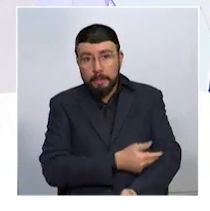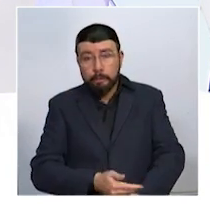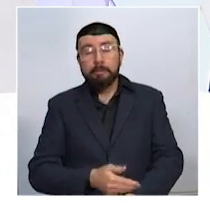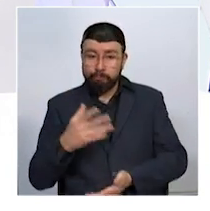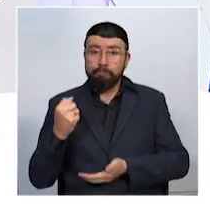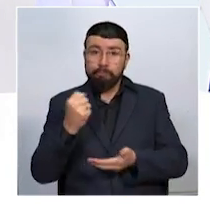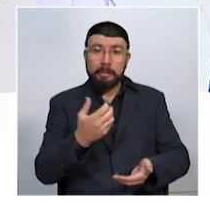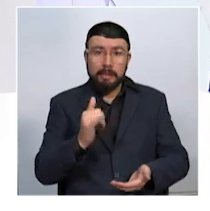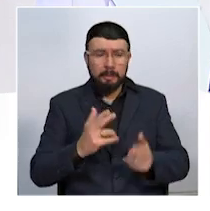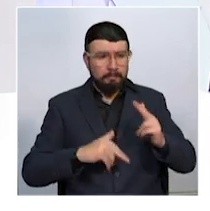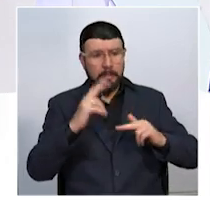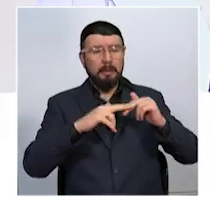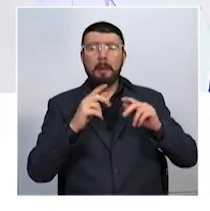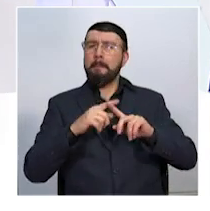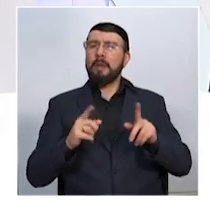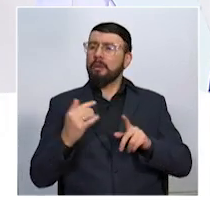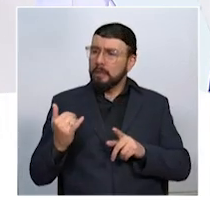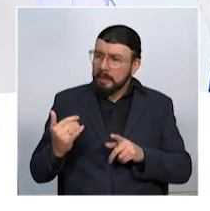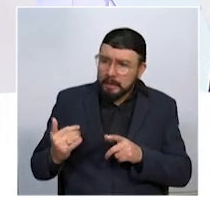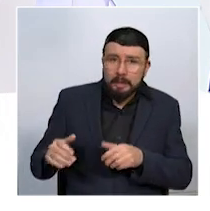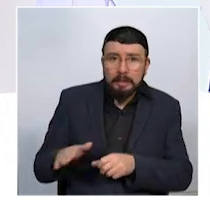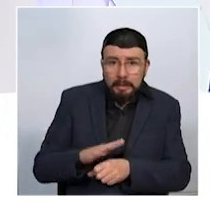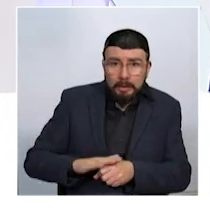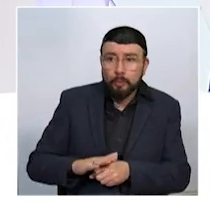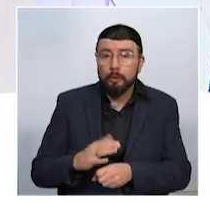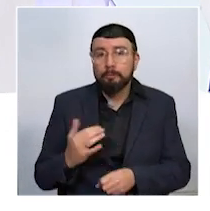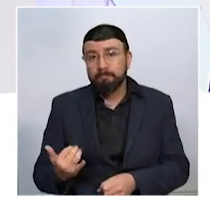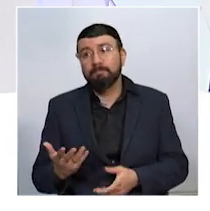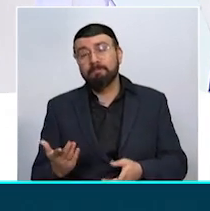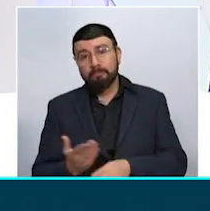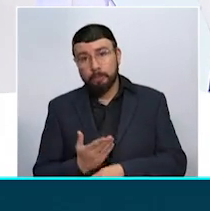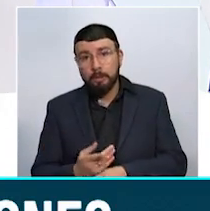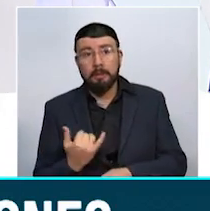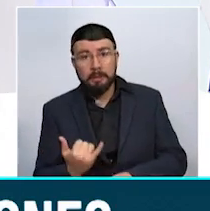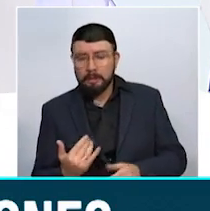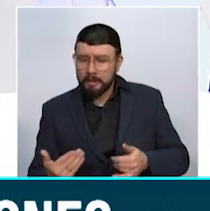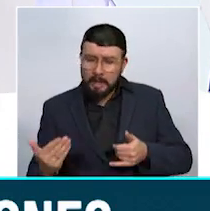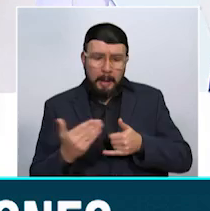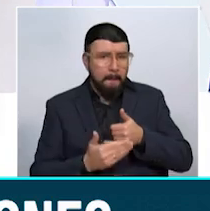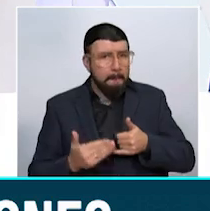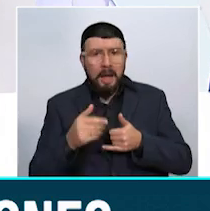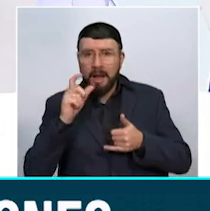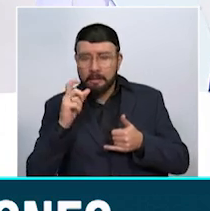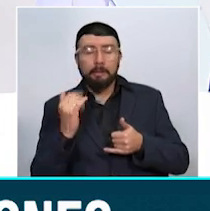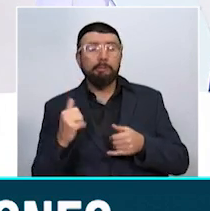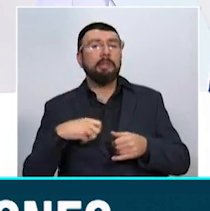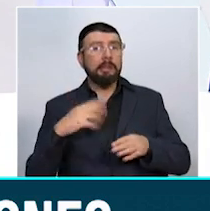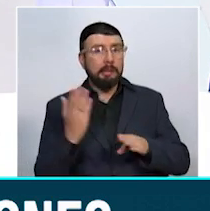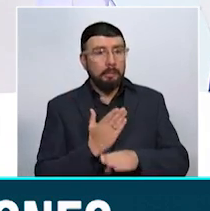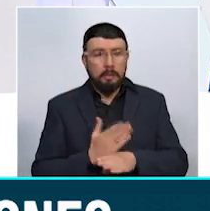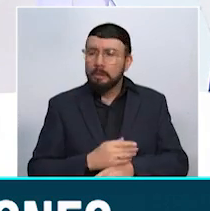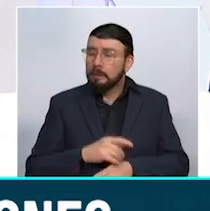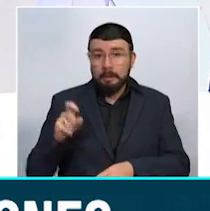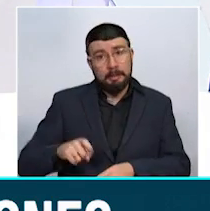vale la pena también destacar que la situación se presenta también dificultades en todo el departamento de Caldas. Se necesitarían